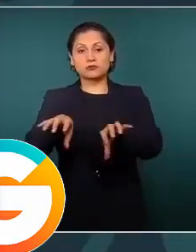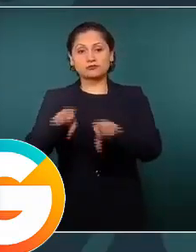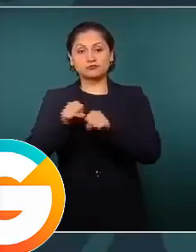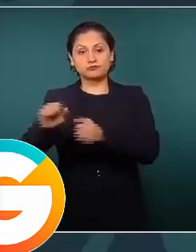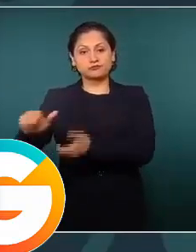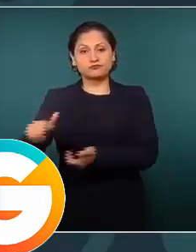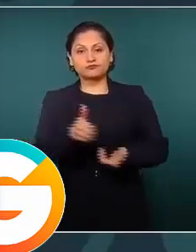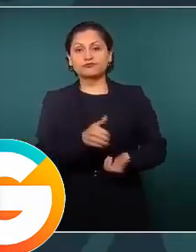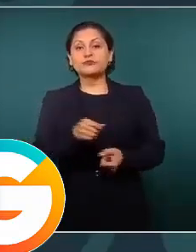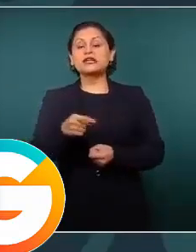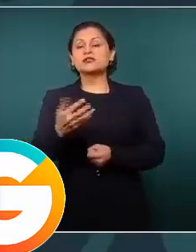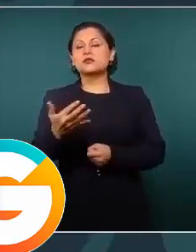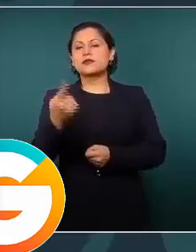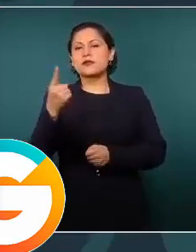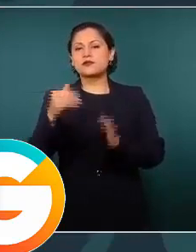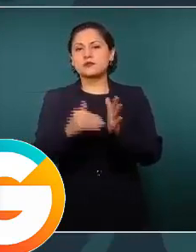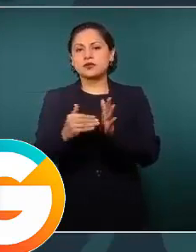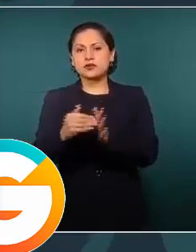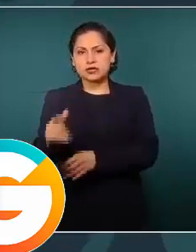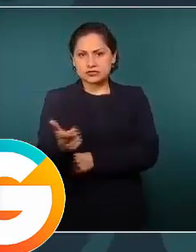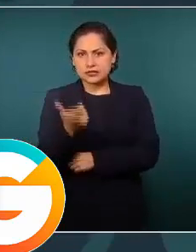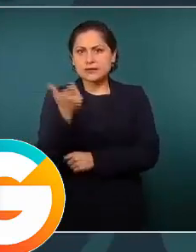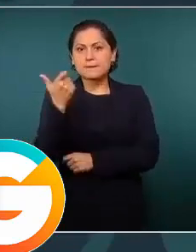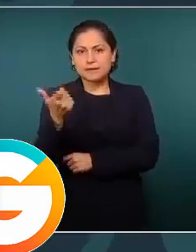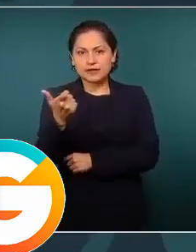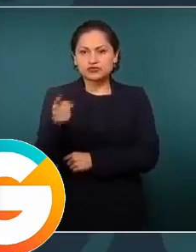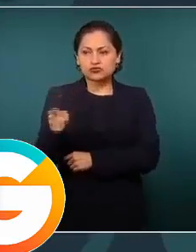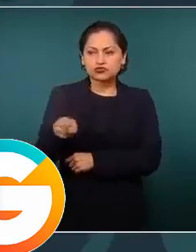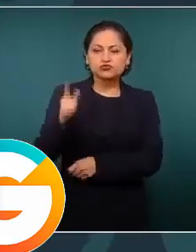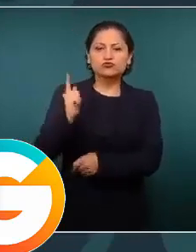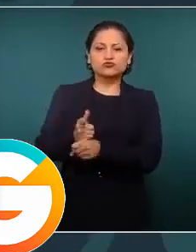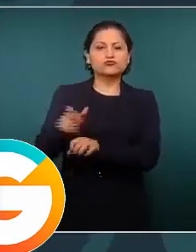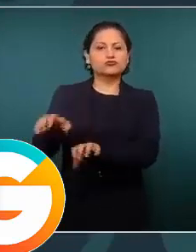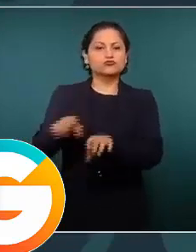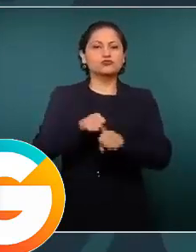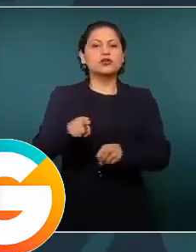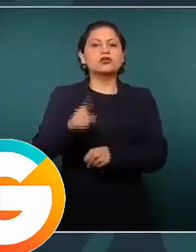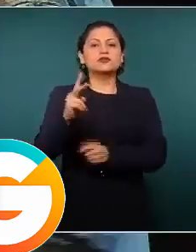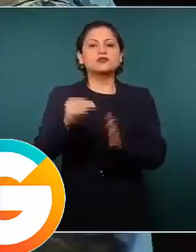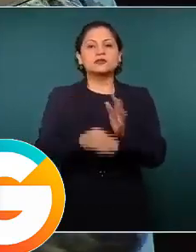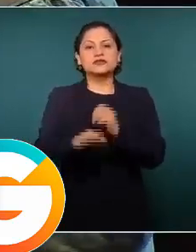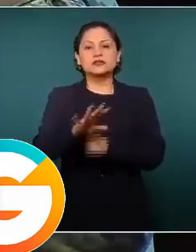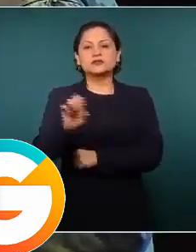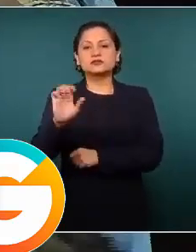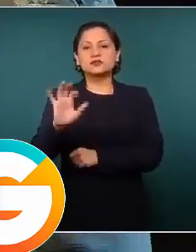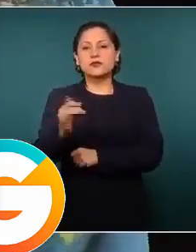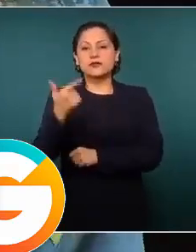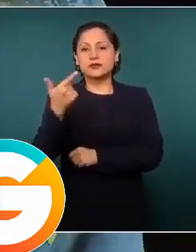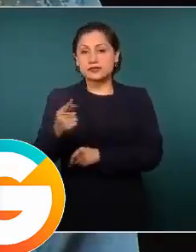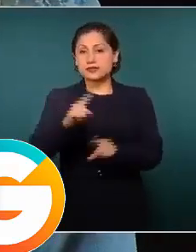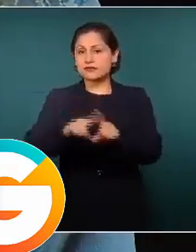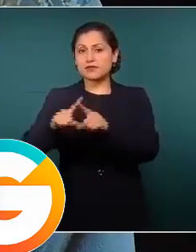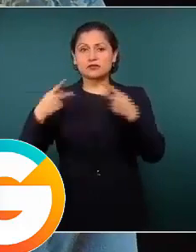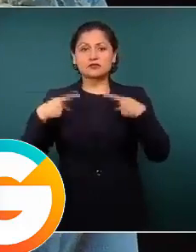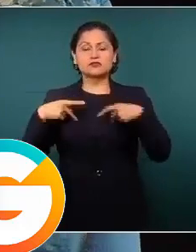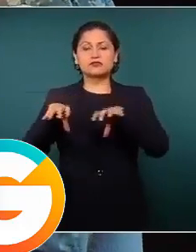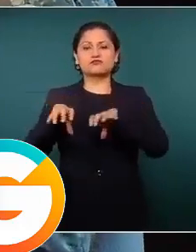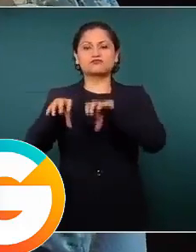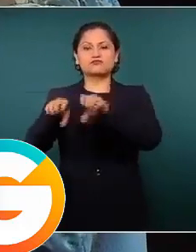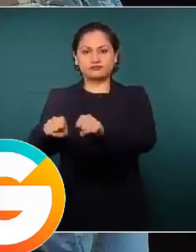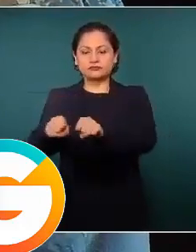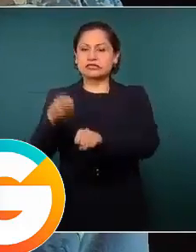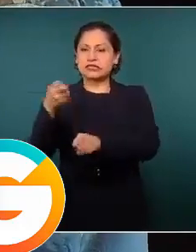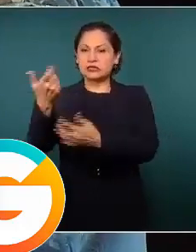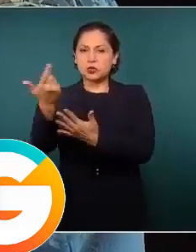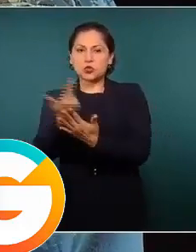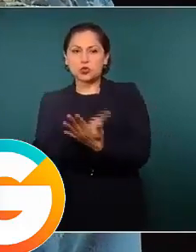más de 51 millones de pesos y 2 mil 657 detenidos, resultados importantes. Esto